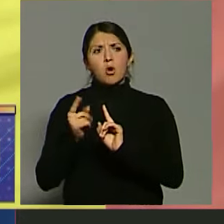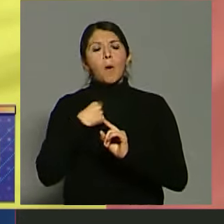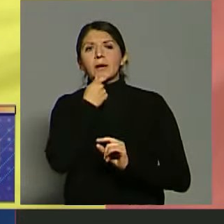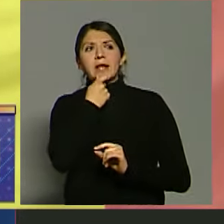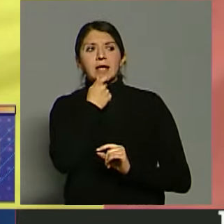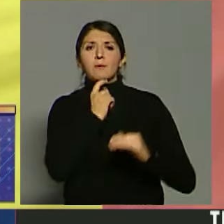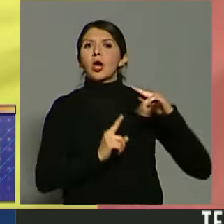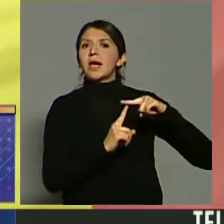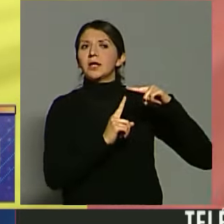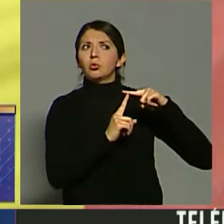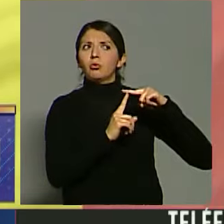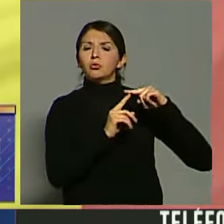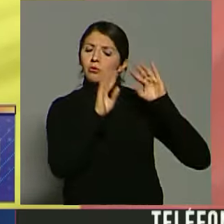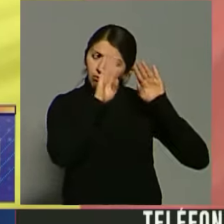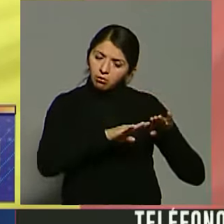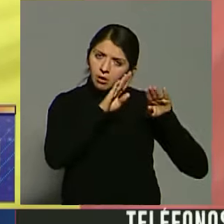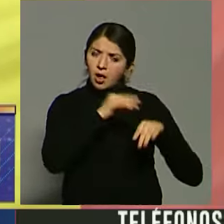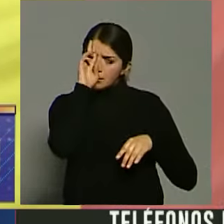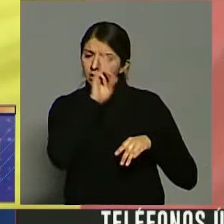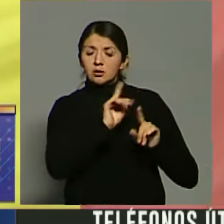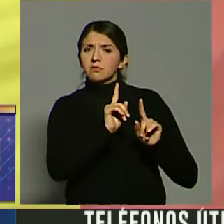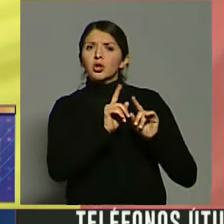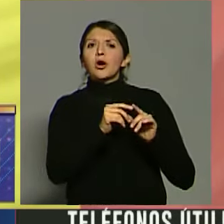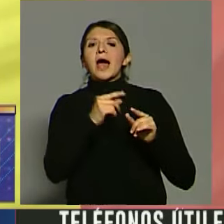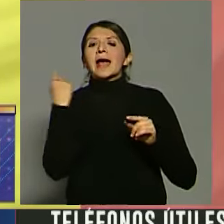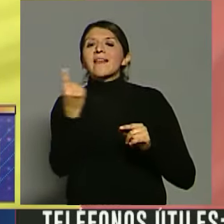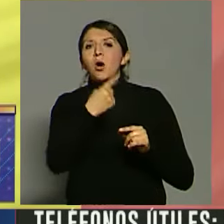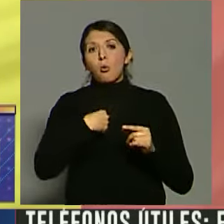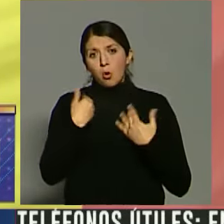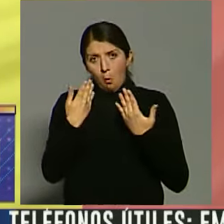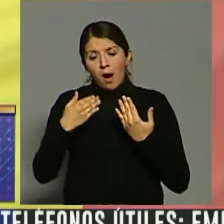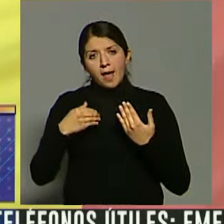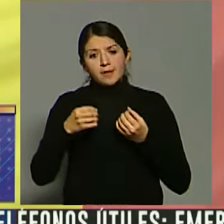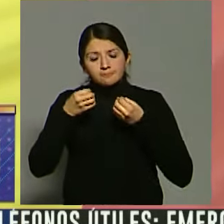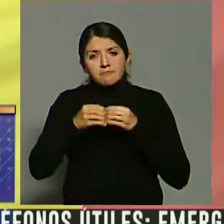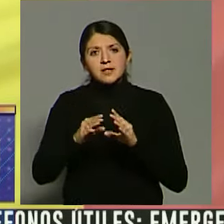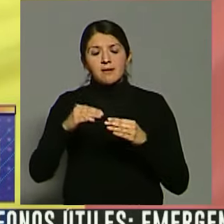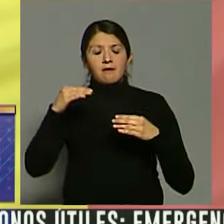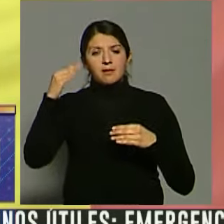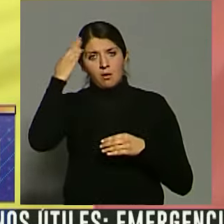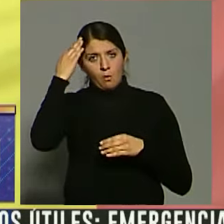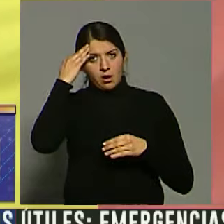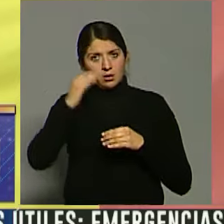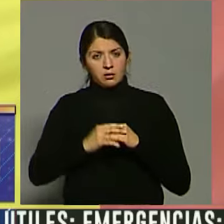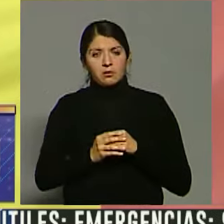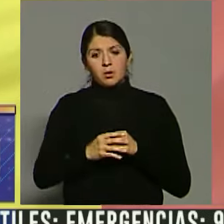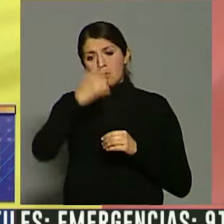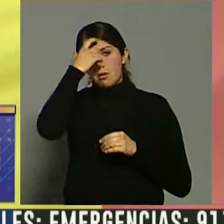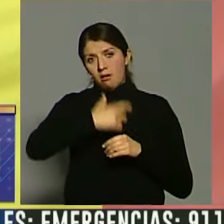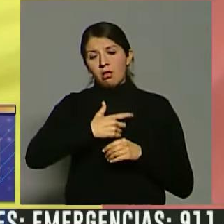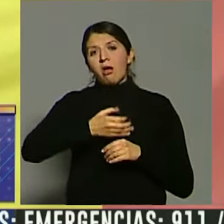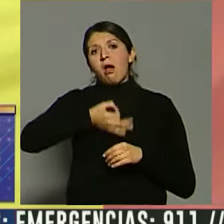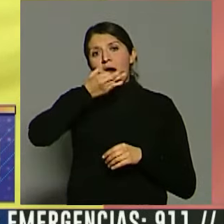cómo tenemos que manejar este lenguaje y entender que también cuando une habla, está teniendo un